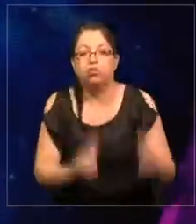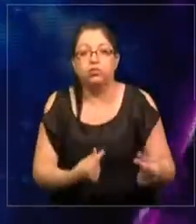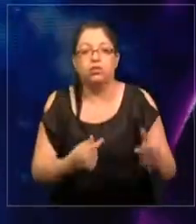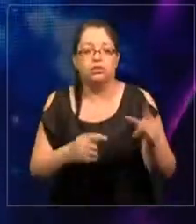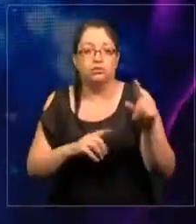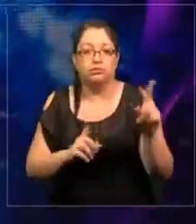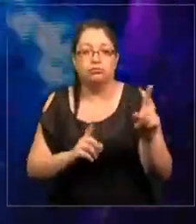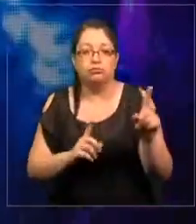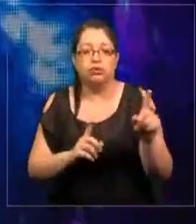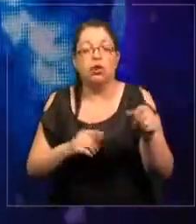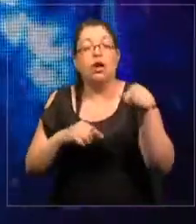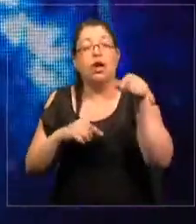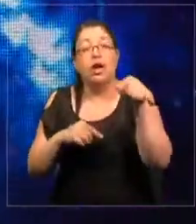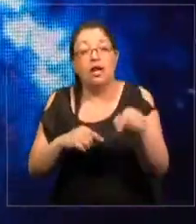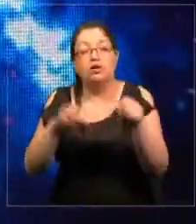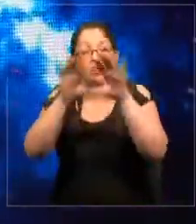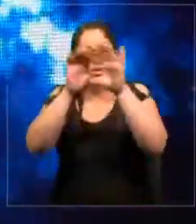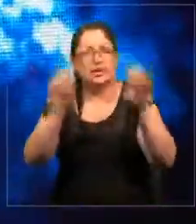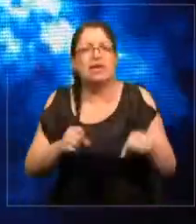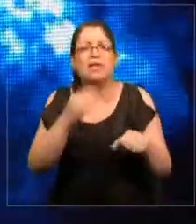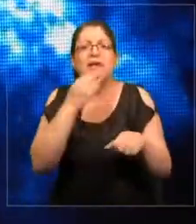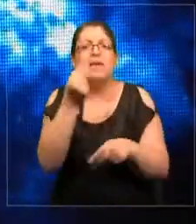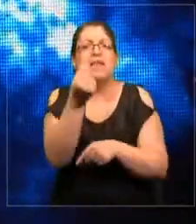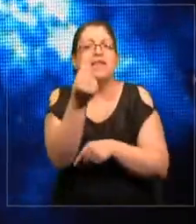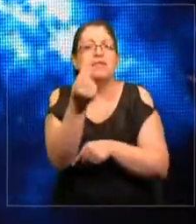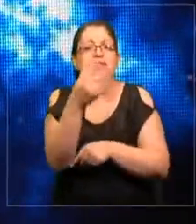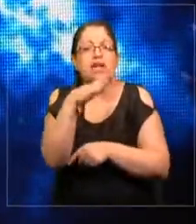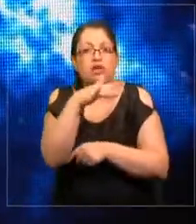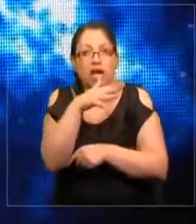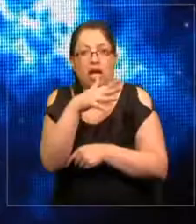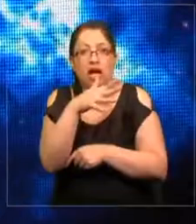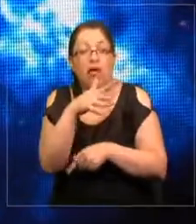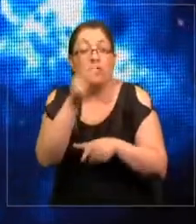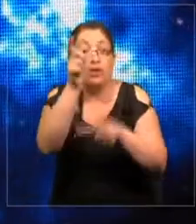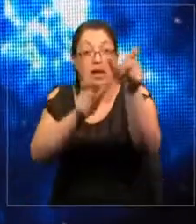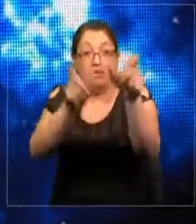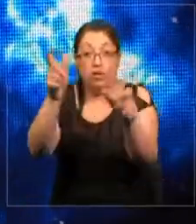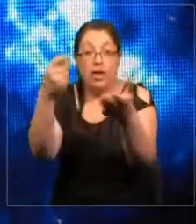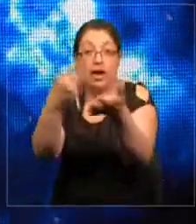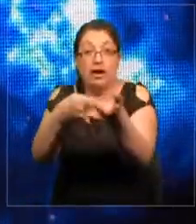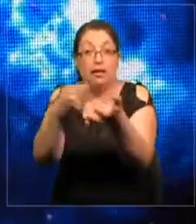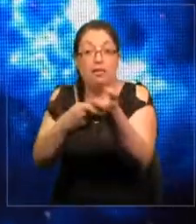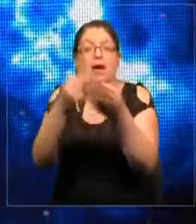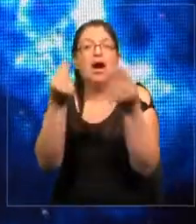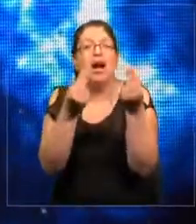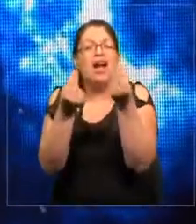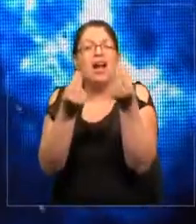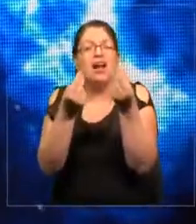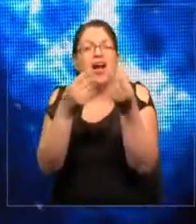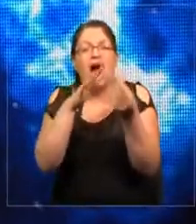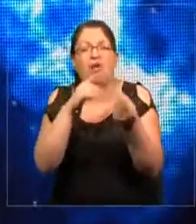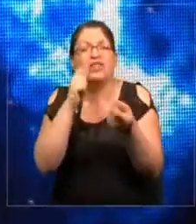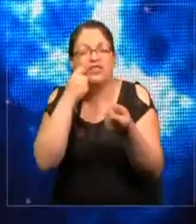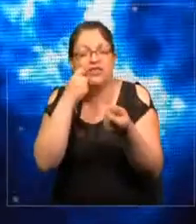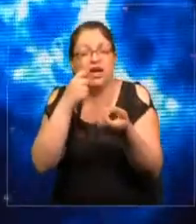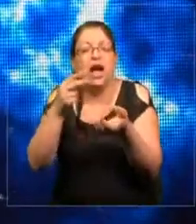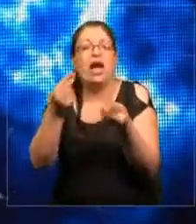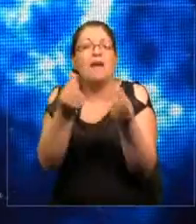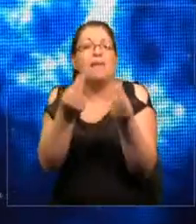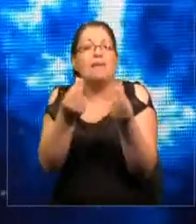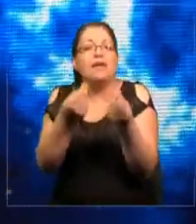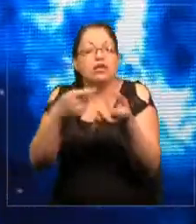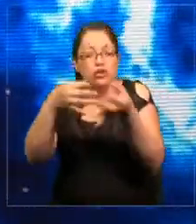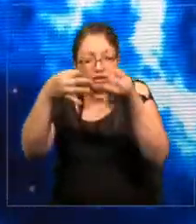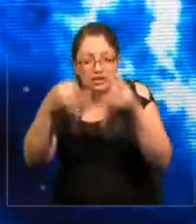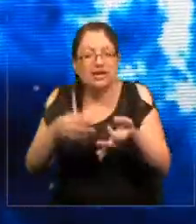Tenemos un sistema de precios del agua, lo que significa que el precio que la gente paga del agua refleja el precio real o el costo